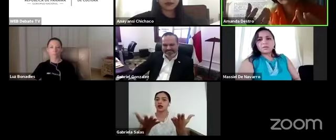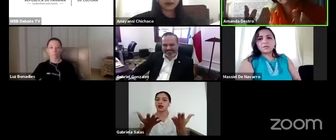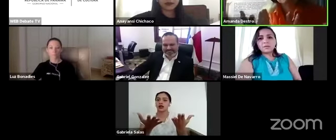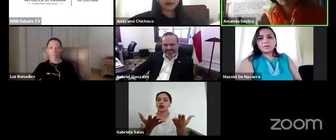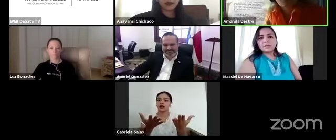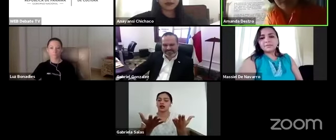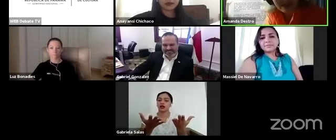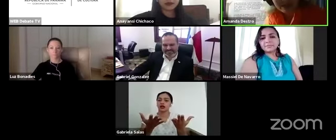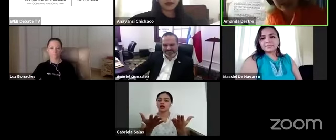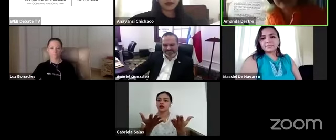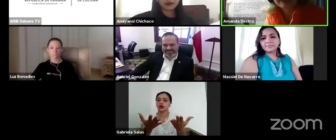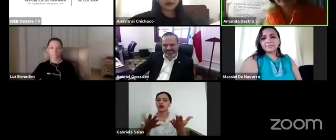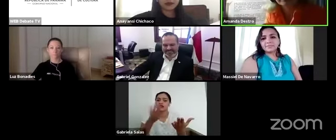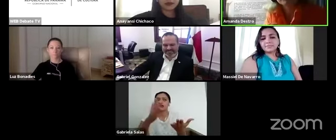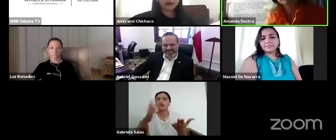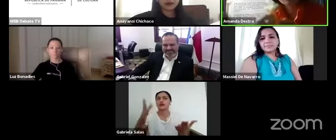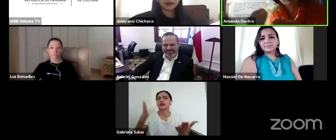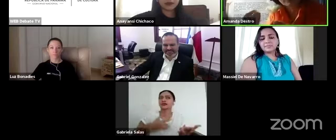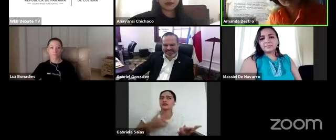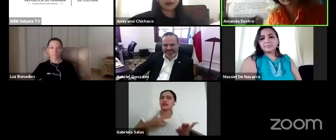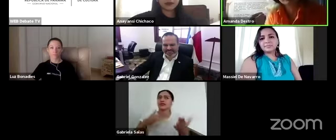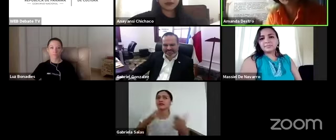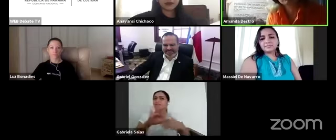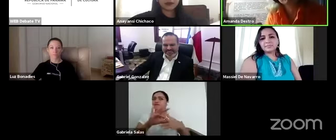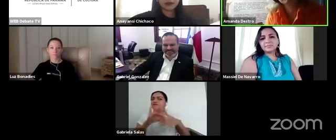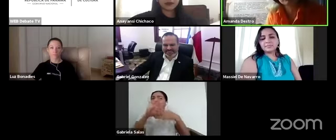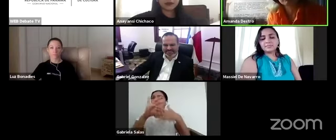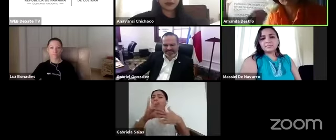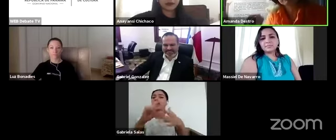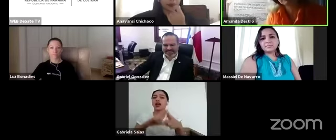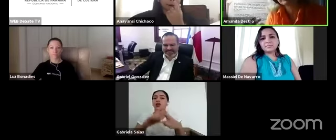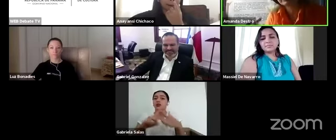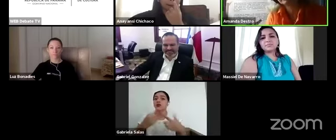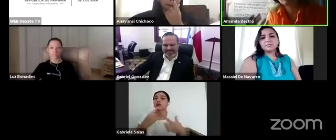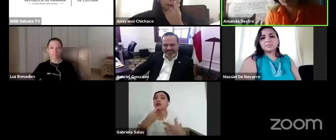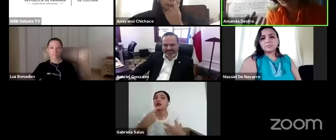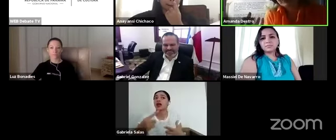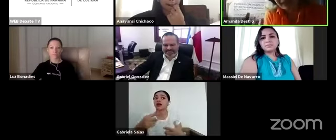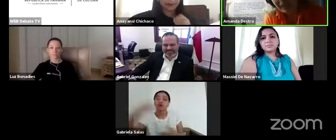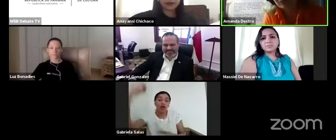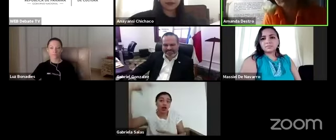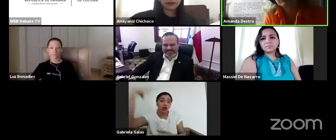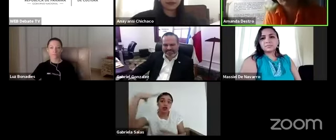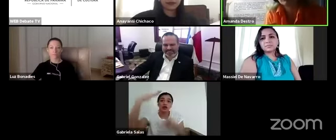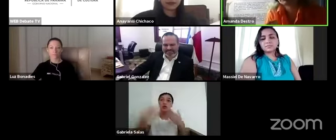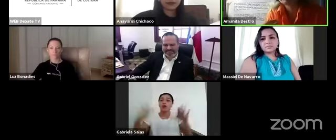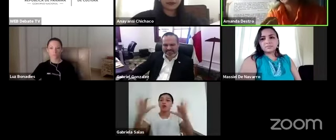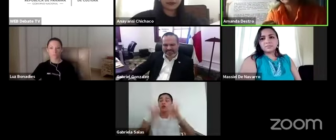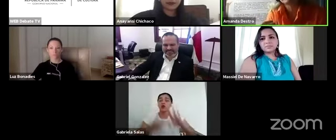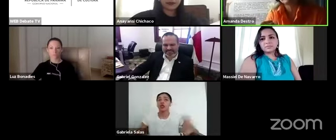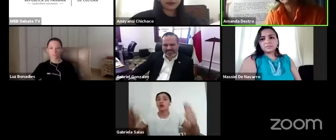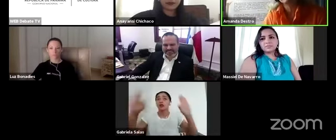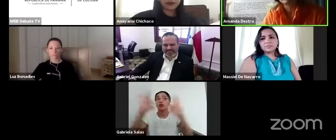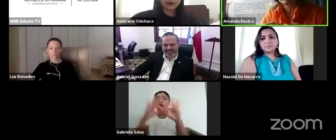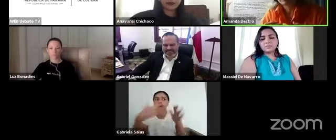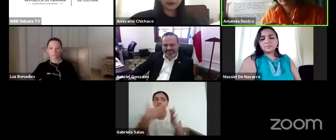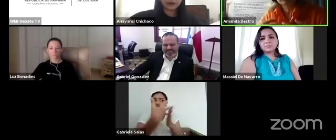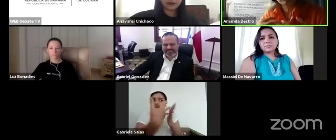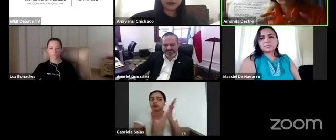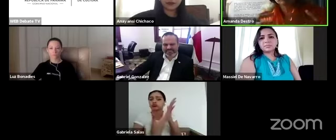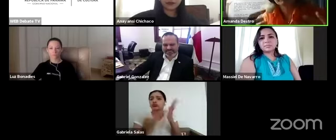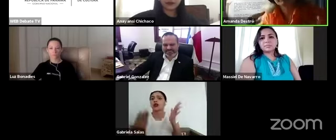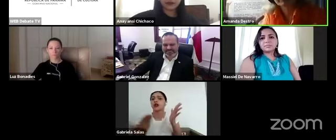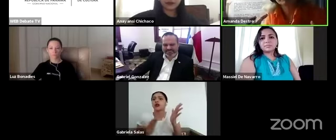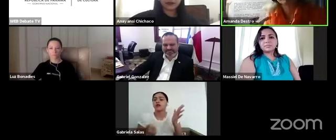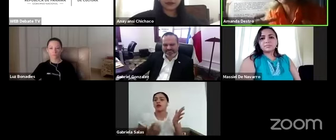sensación humana entonces como decía Luz es muy importante los contenidos son muy importantes la